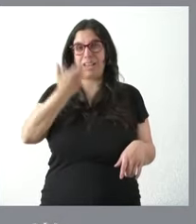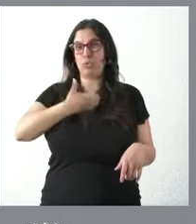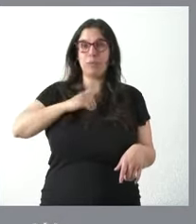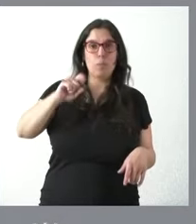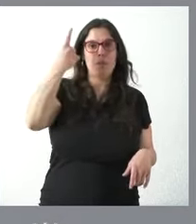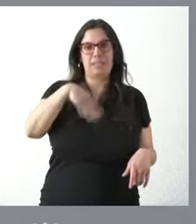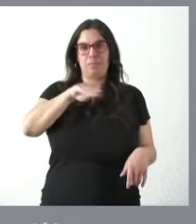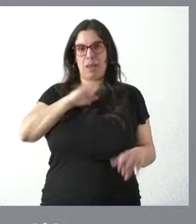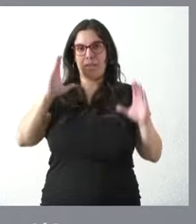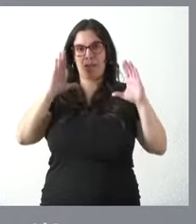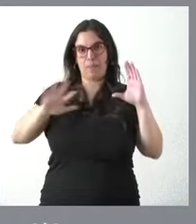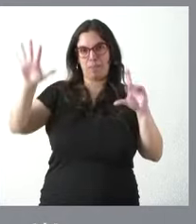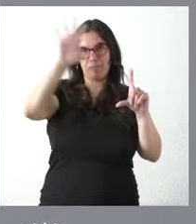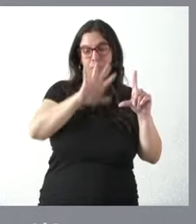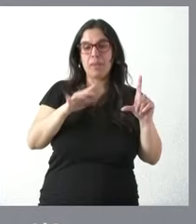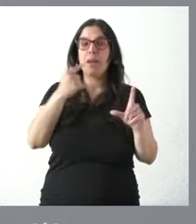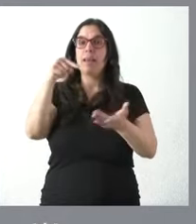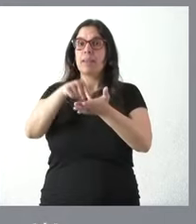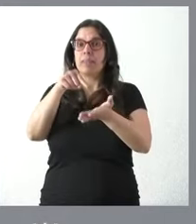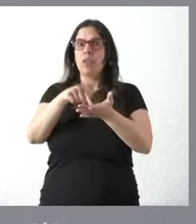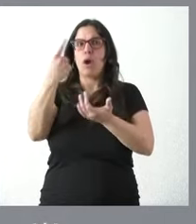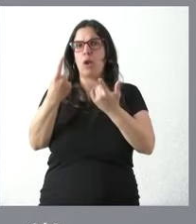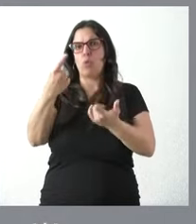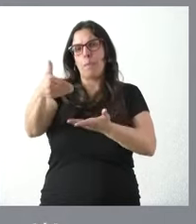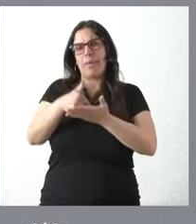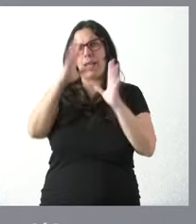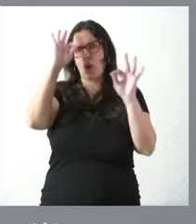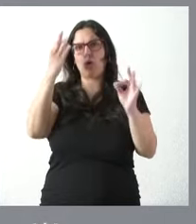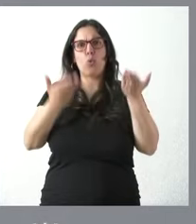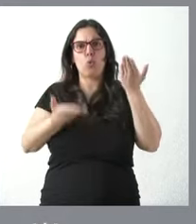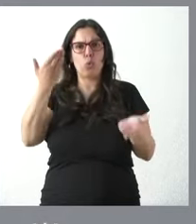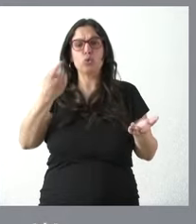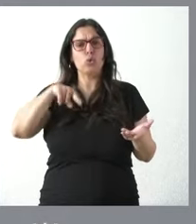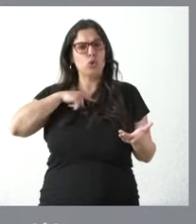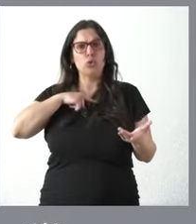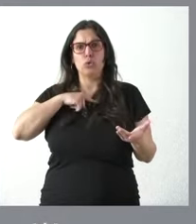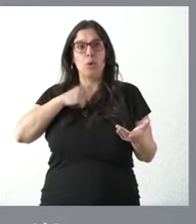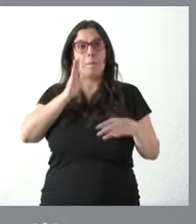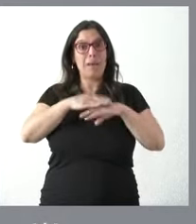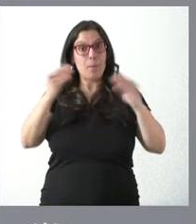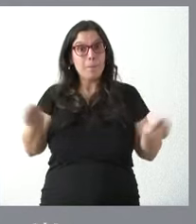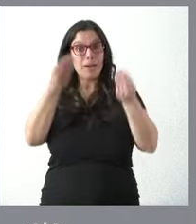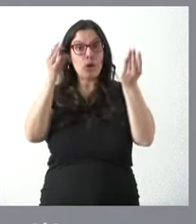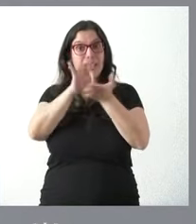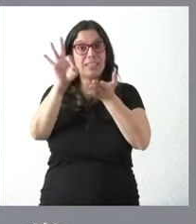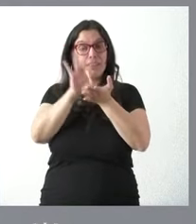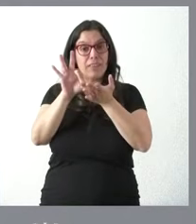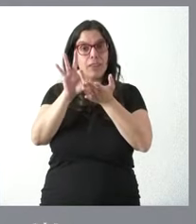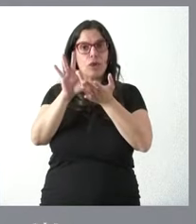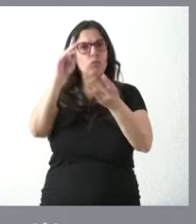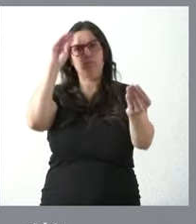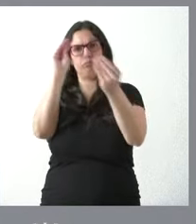muchas de estas reivindicaciones tienen un carácter justo nosotros coincidimos plenamente en todo lo que sea mejorar los servicios en materia